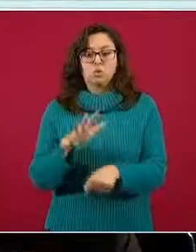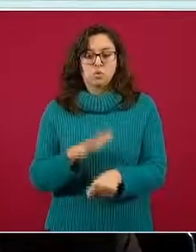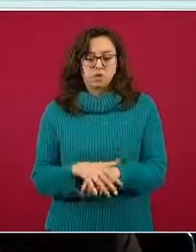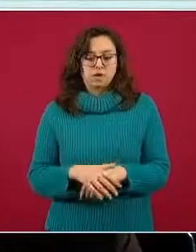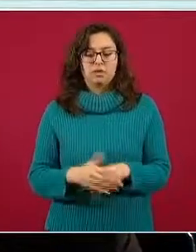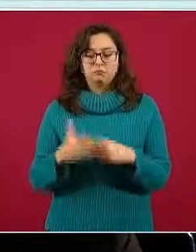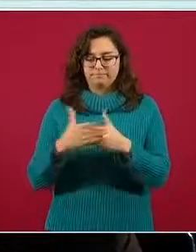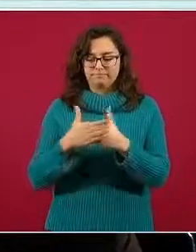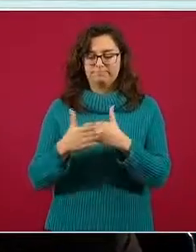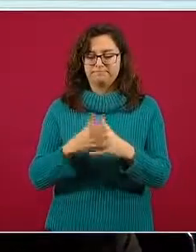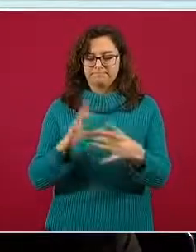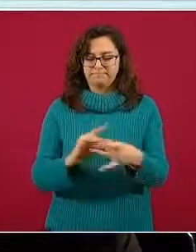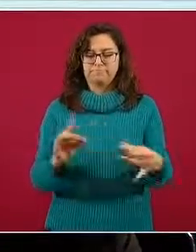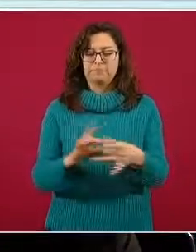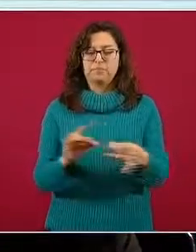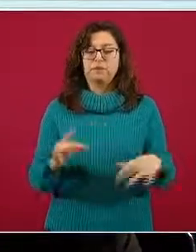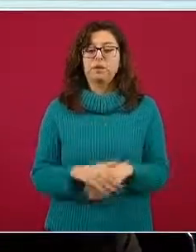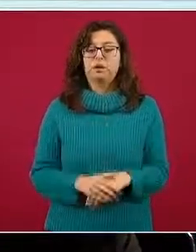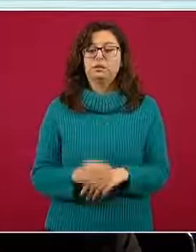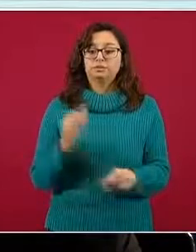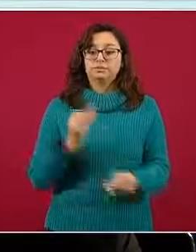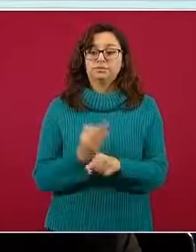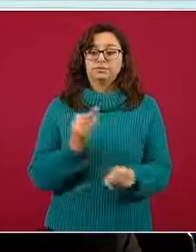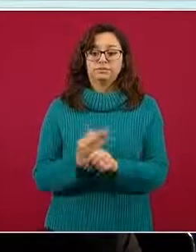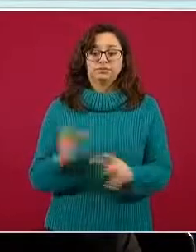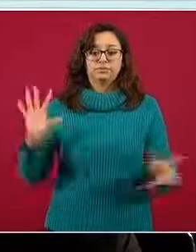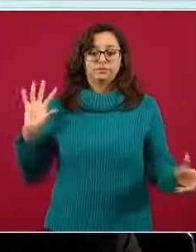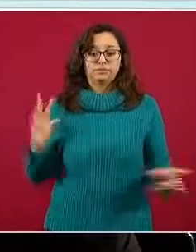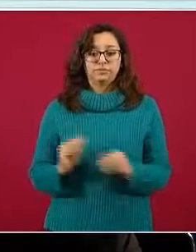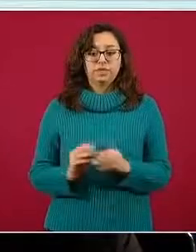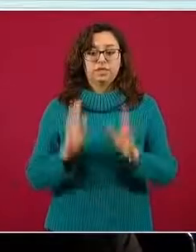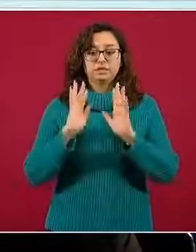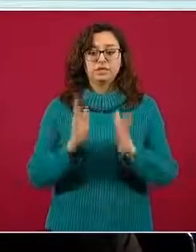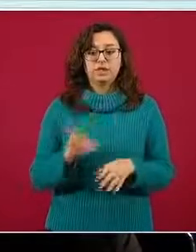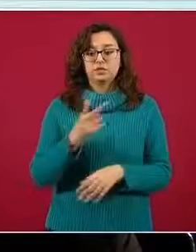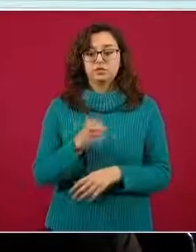conferencia de prensa vespertina número 288.